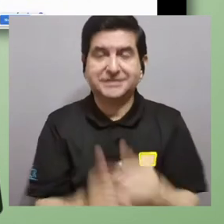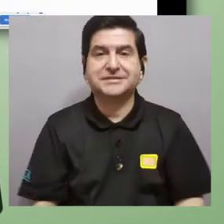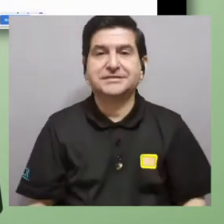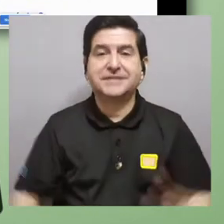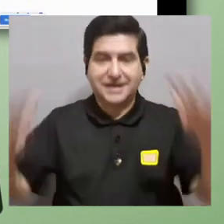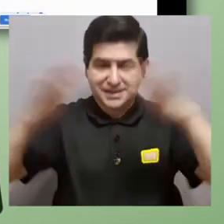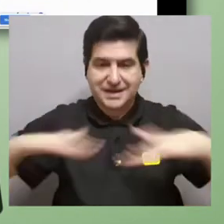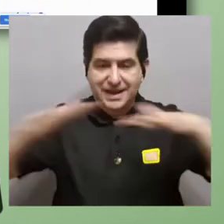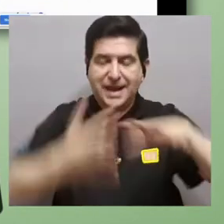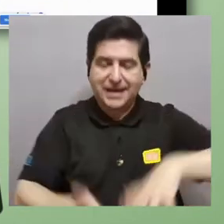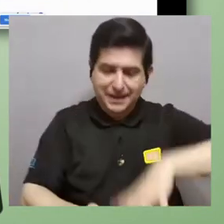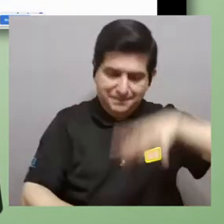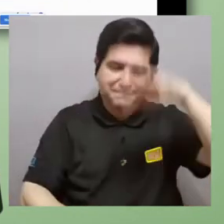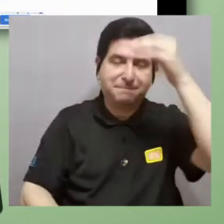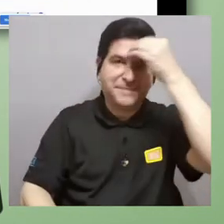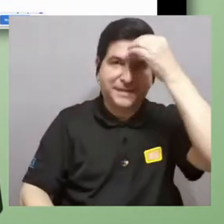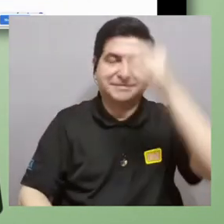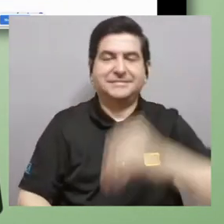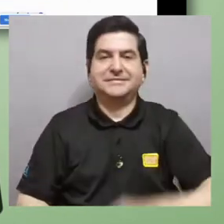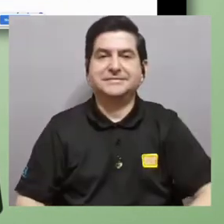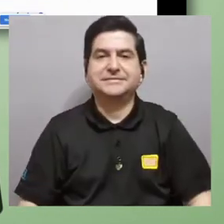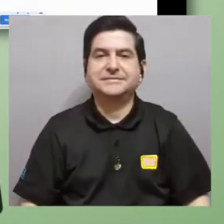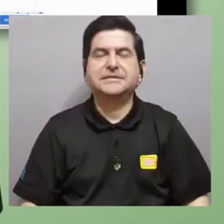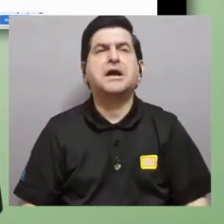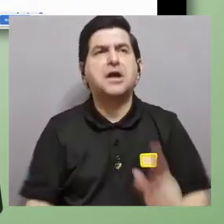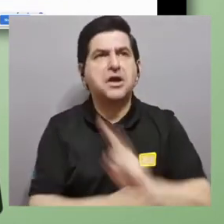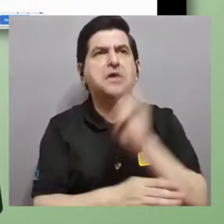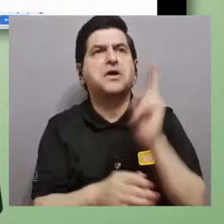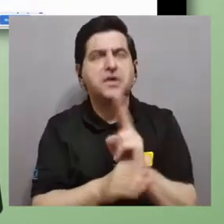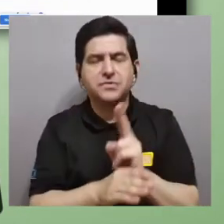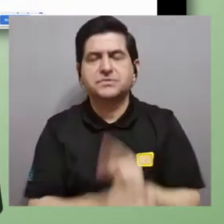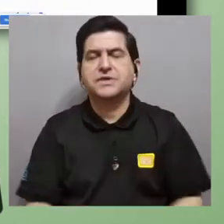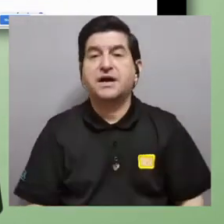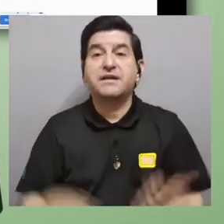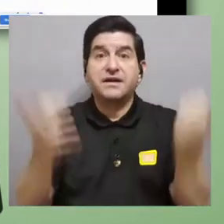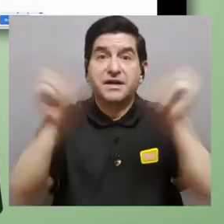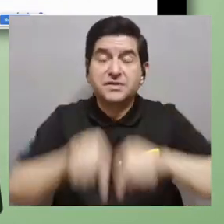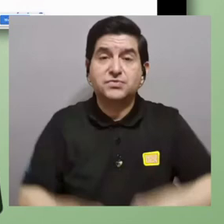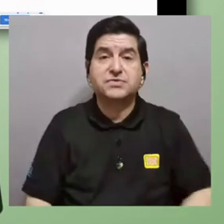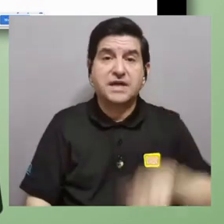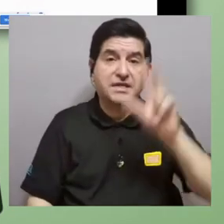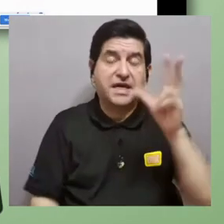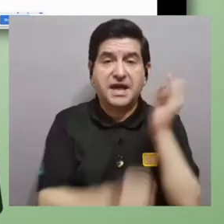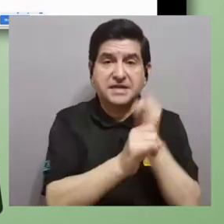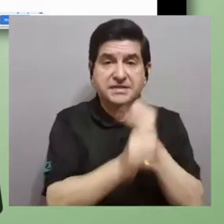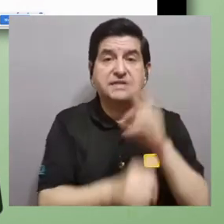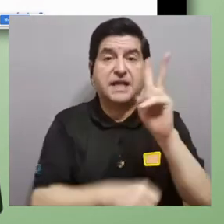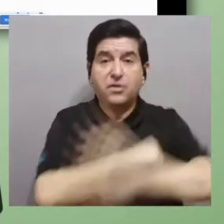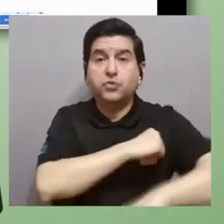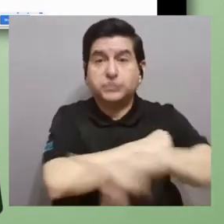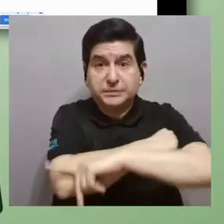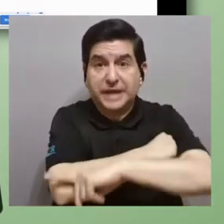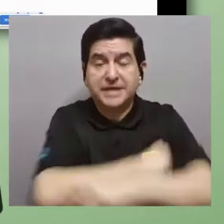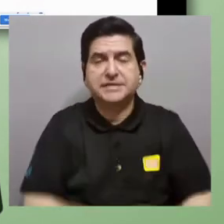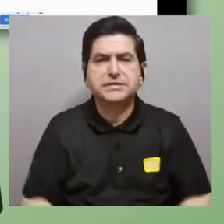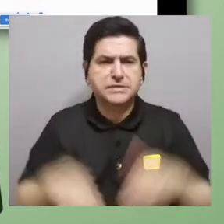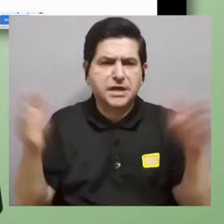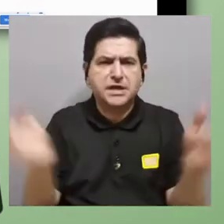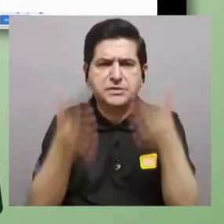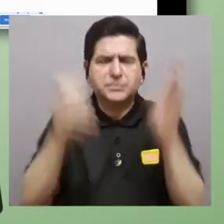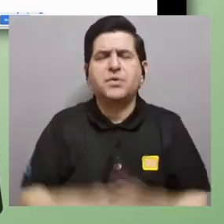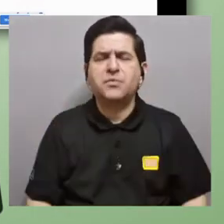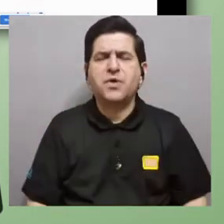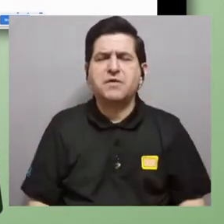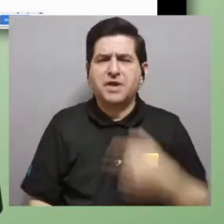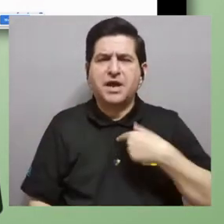es que el ambiente de aprendizaje que estamos utilizando y esto ocurre en las tres instituciones dos países promueve